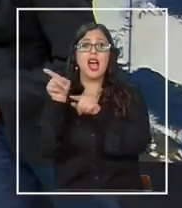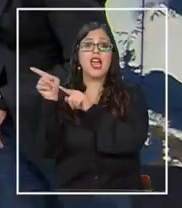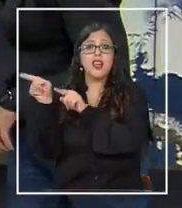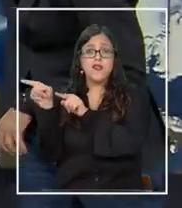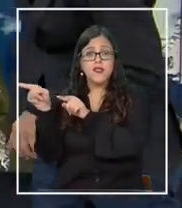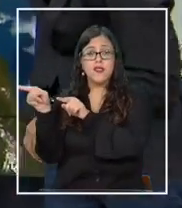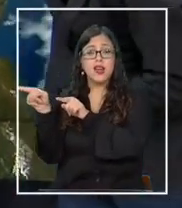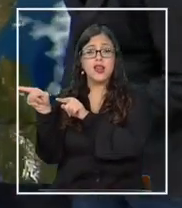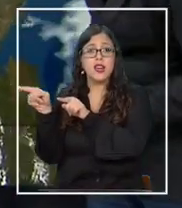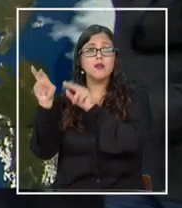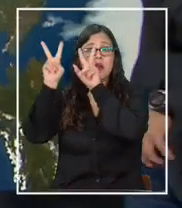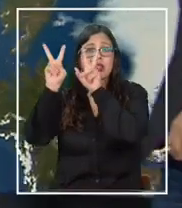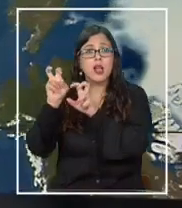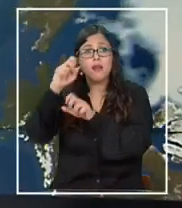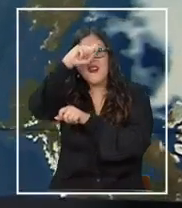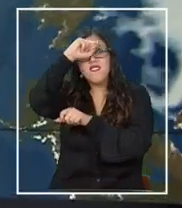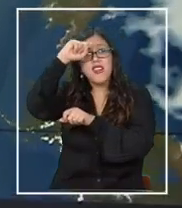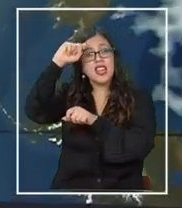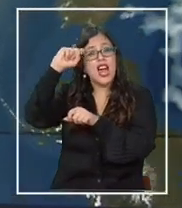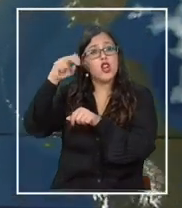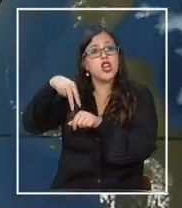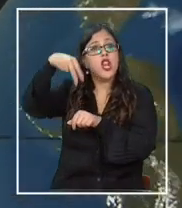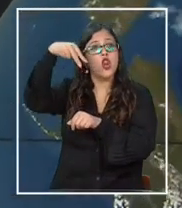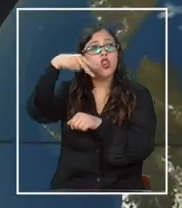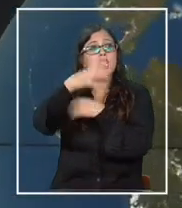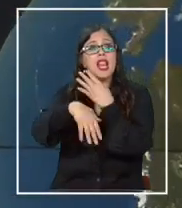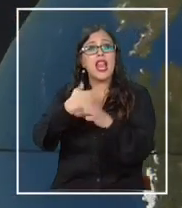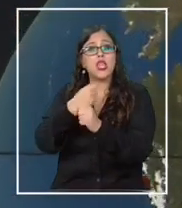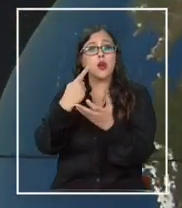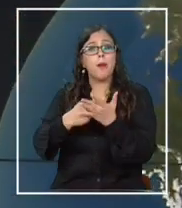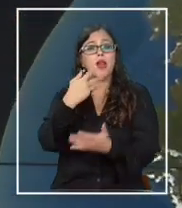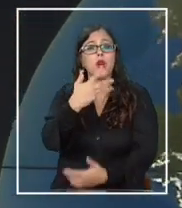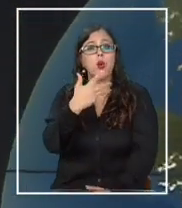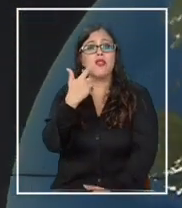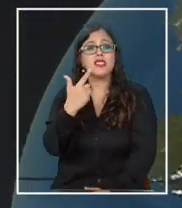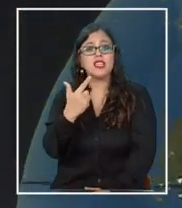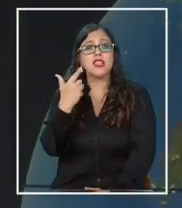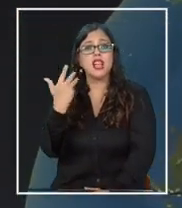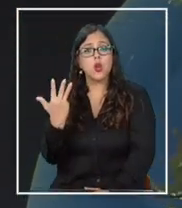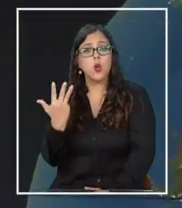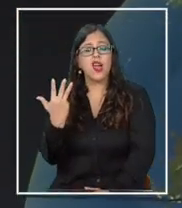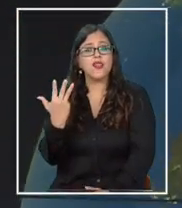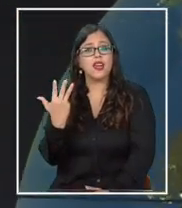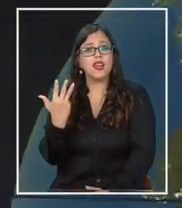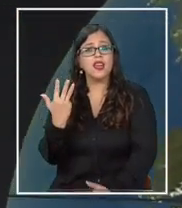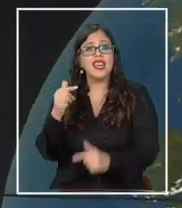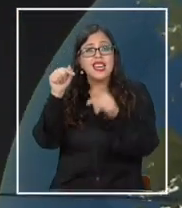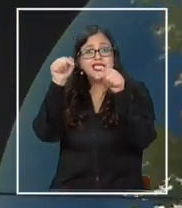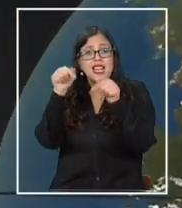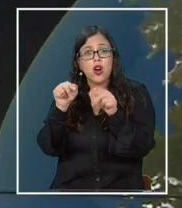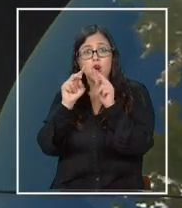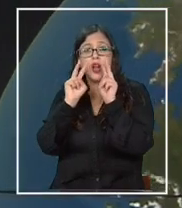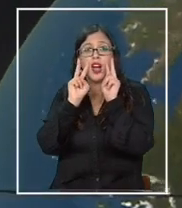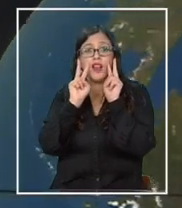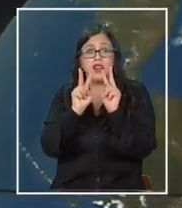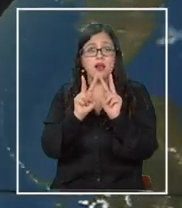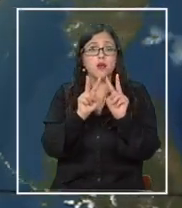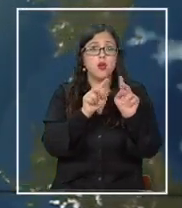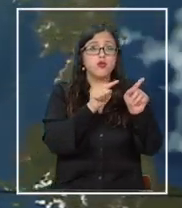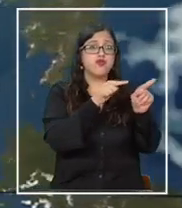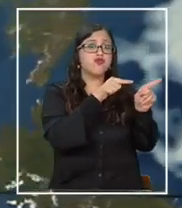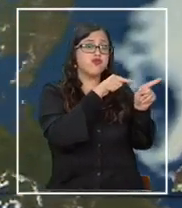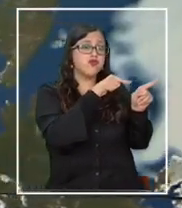acercándonos al verano ciertamente del hemisferio norte del 79 y hoy día claramente la masa se comprime cada vez más. Esta